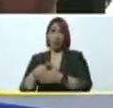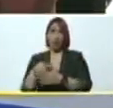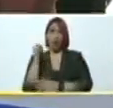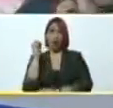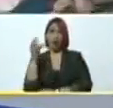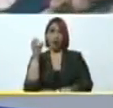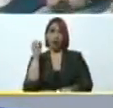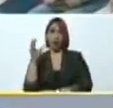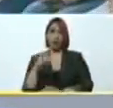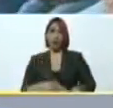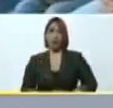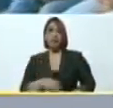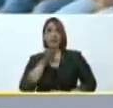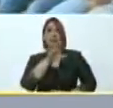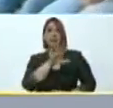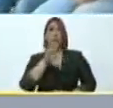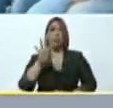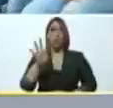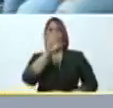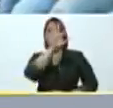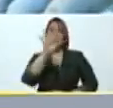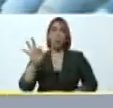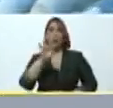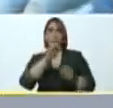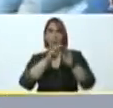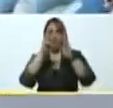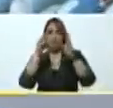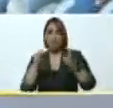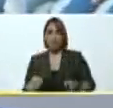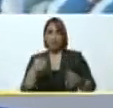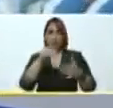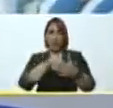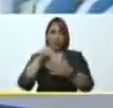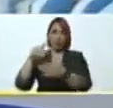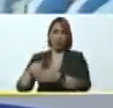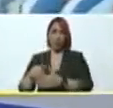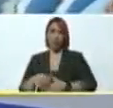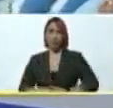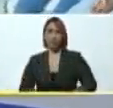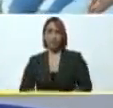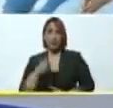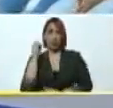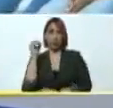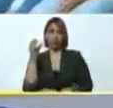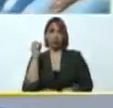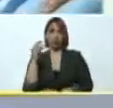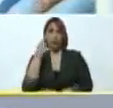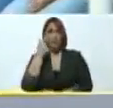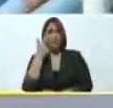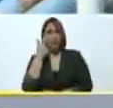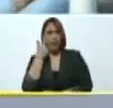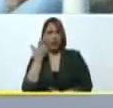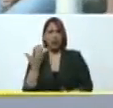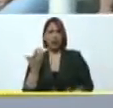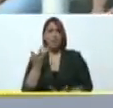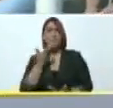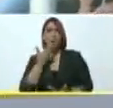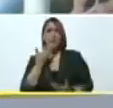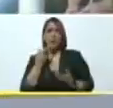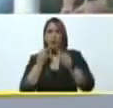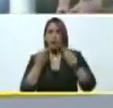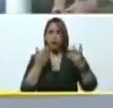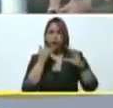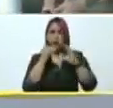del 54% de las mesas electorales, la auditoría para ver si lo que transmitió